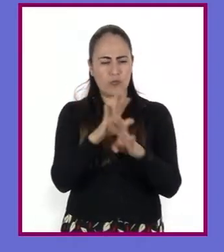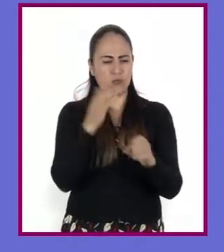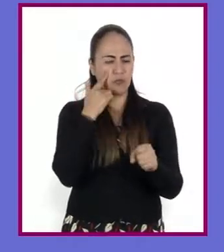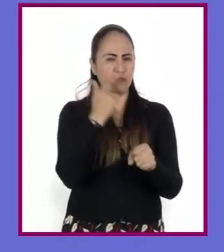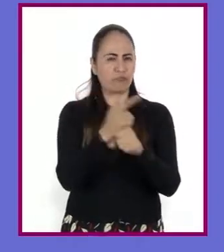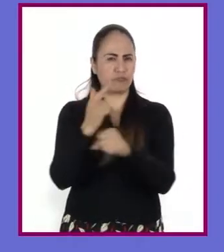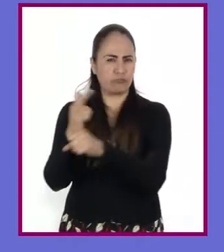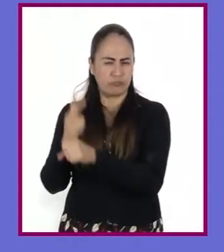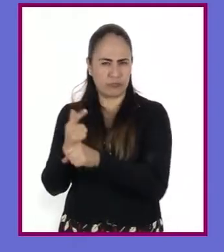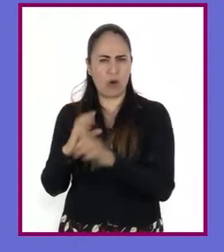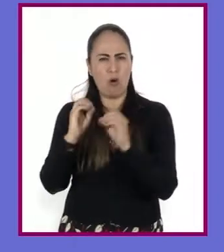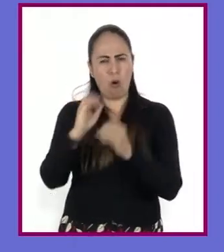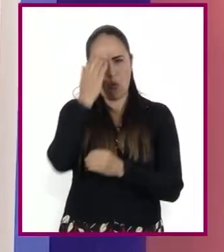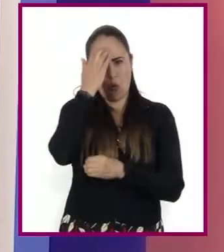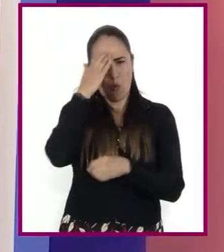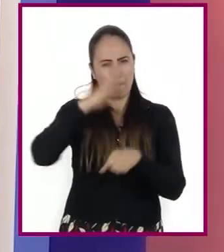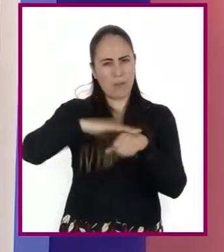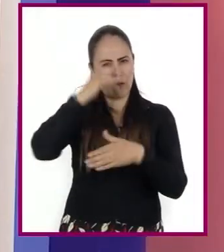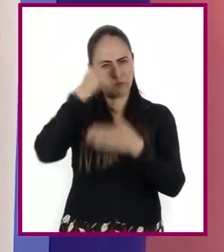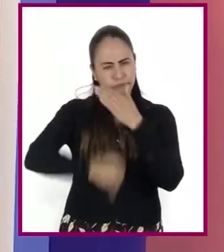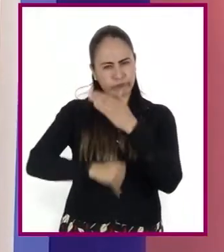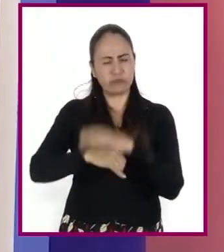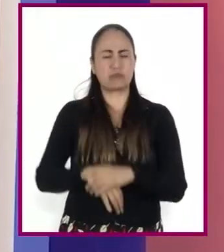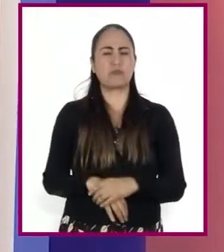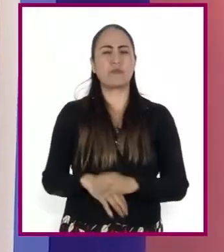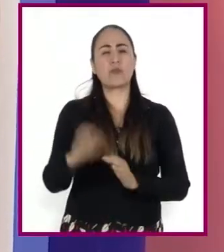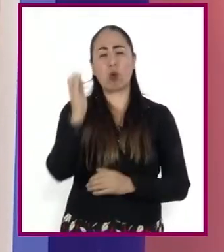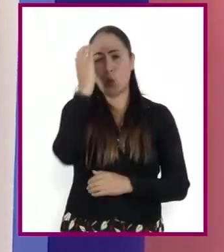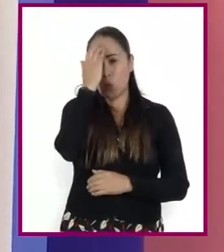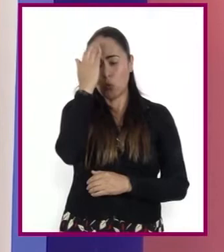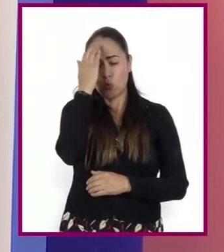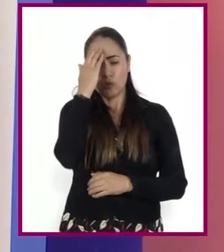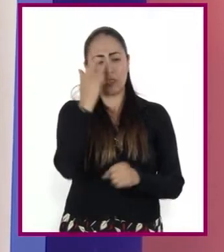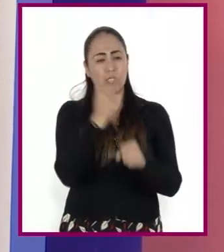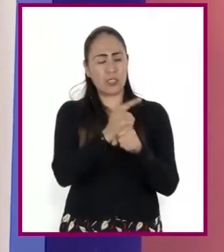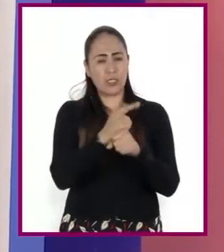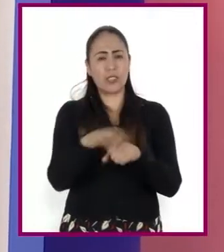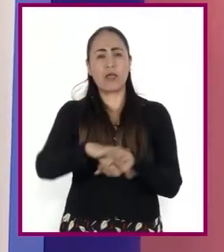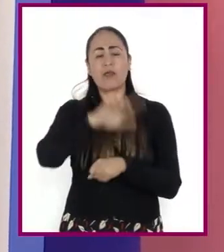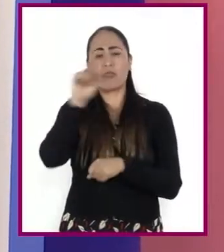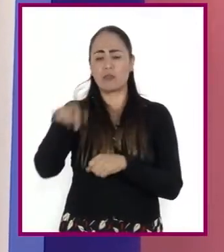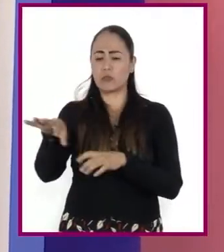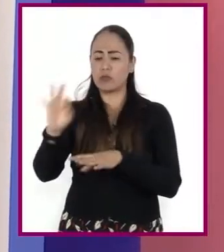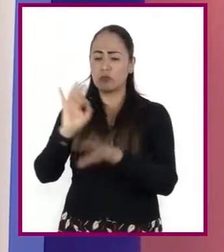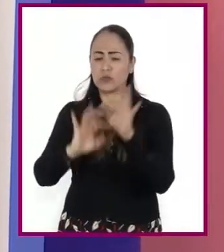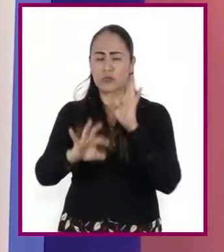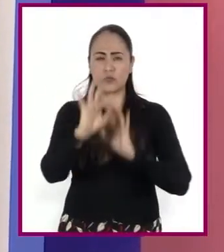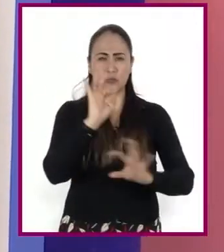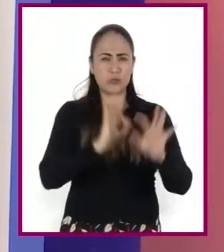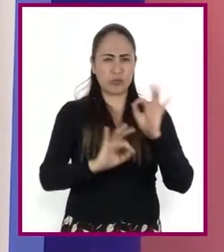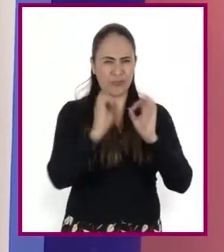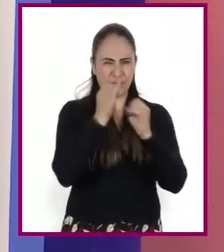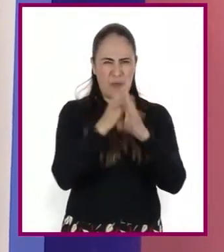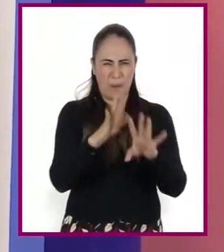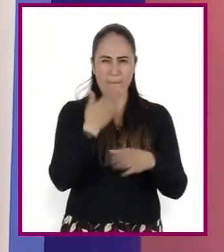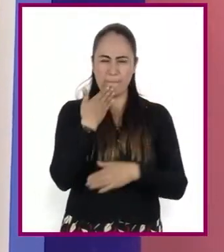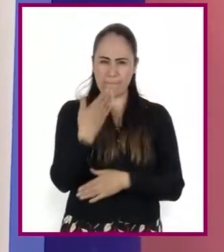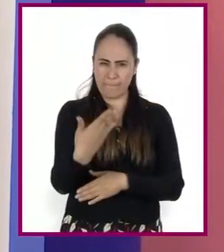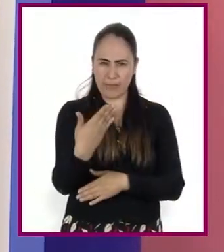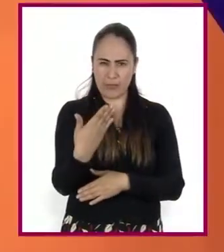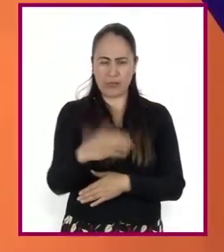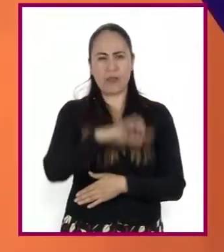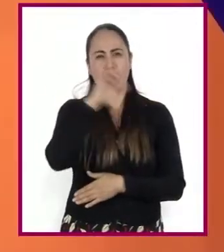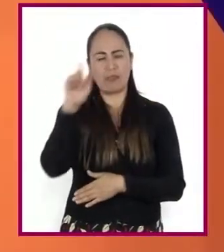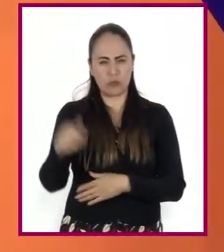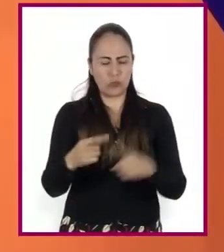u obtener conocimiento. Conocer, distinguir y seleccionar las fuentes de información adecuadas para